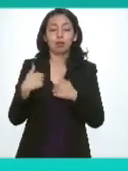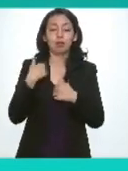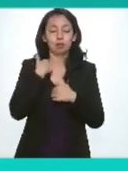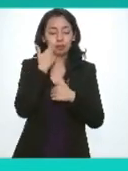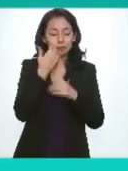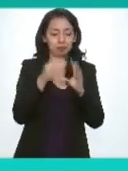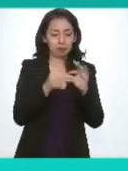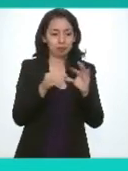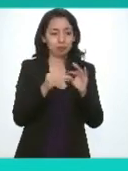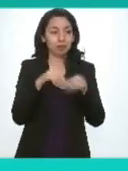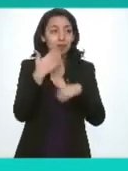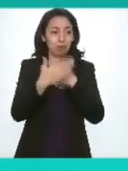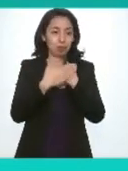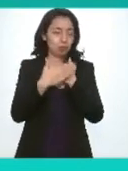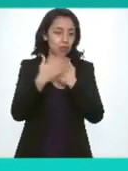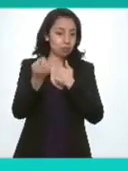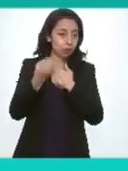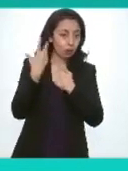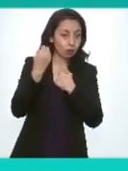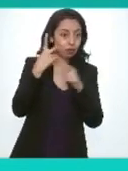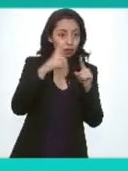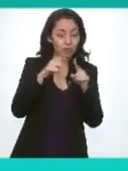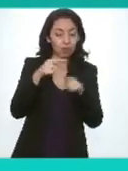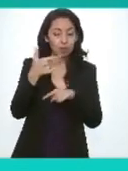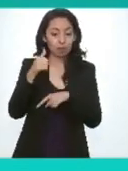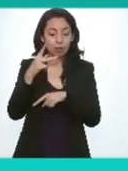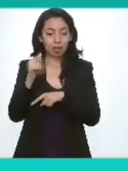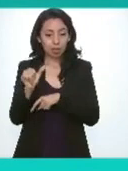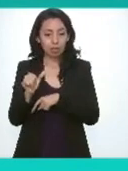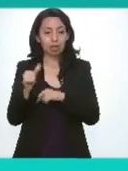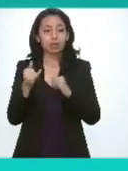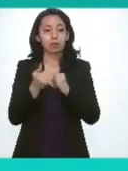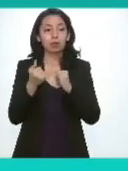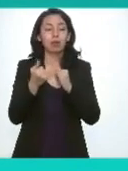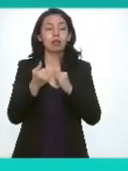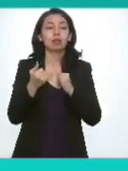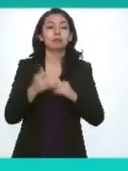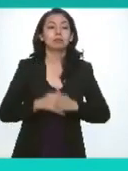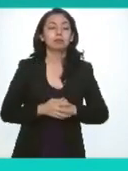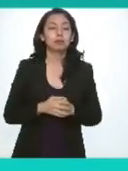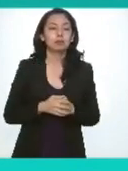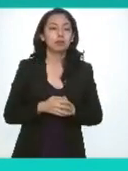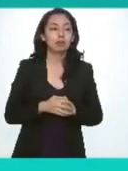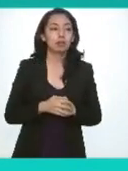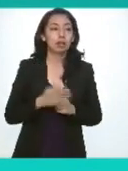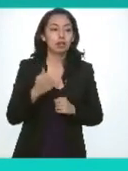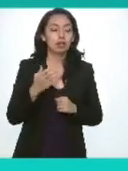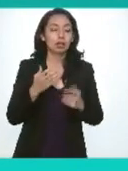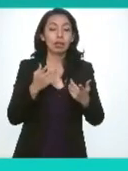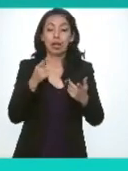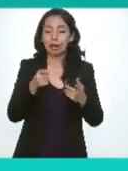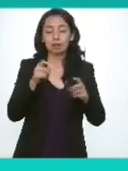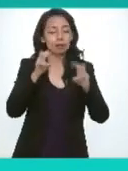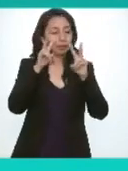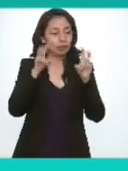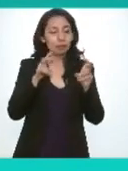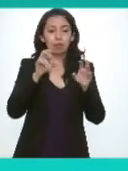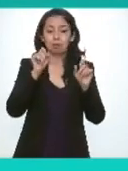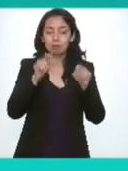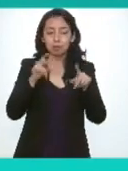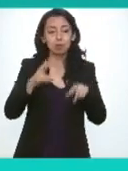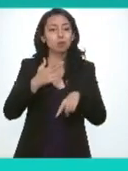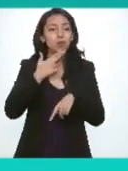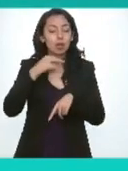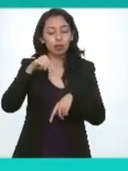próximas asambleas de GPA de la asamblea global de la privacidad vamos a hablar también de